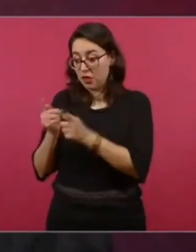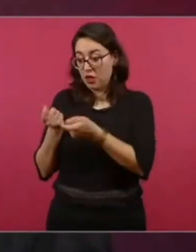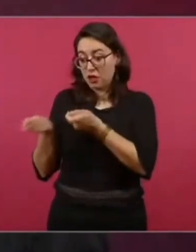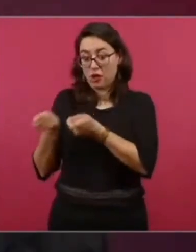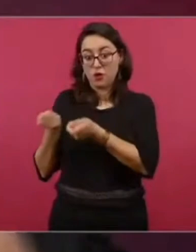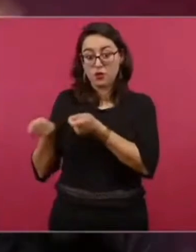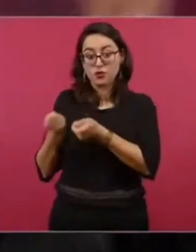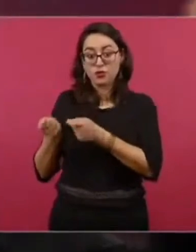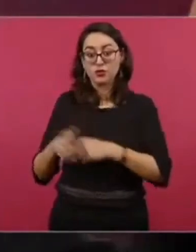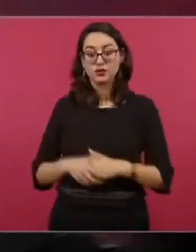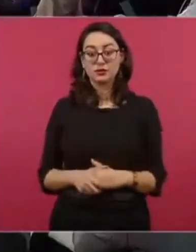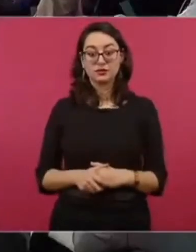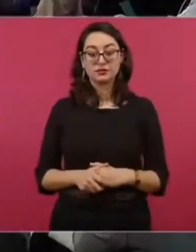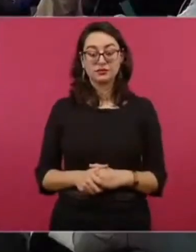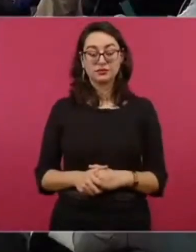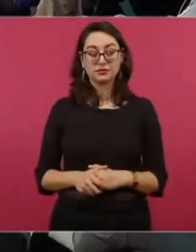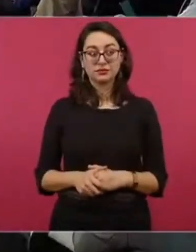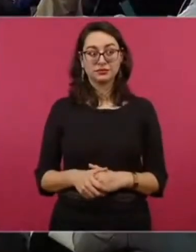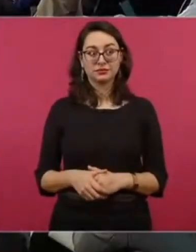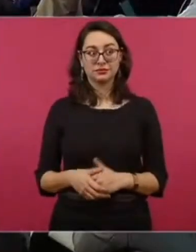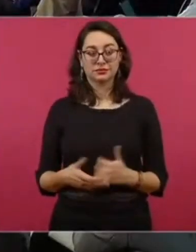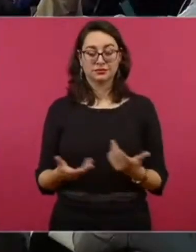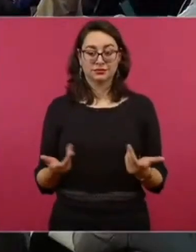Con todo respeto, pues.